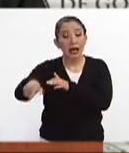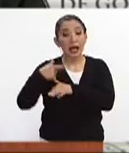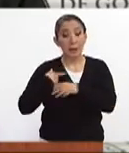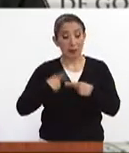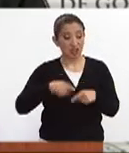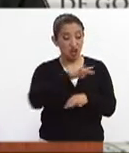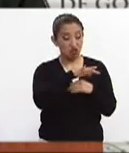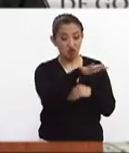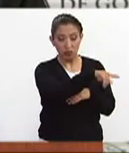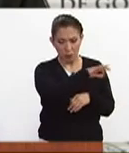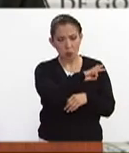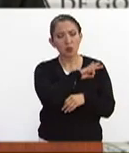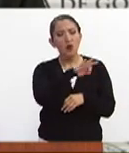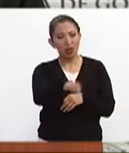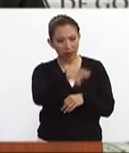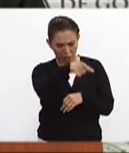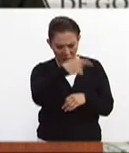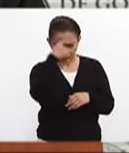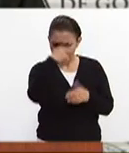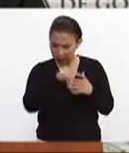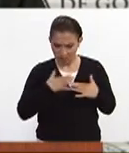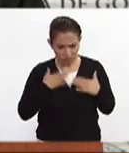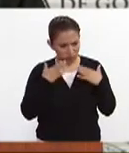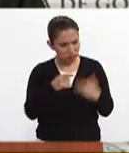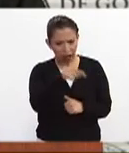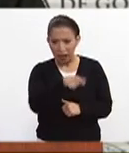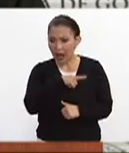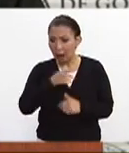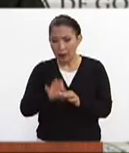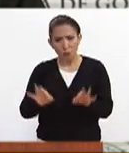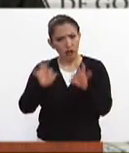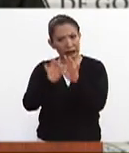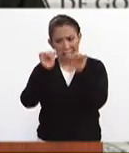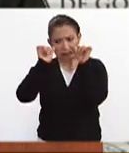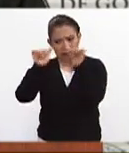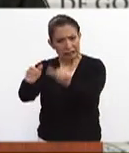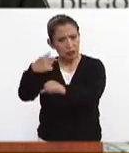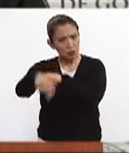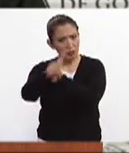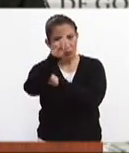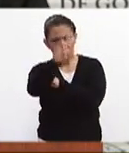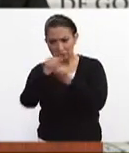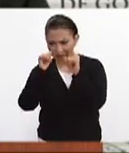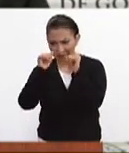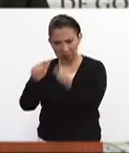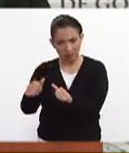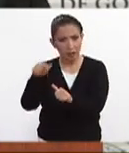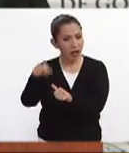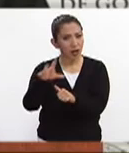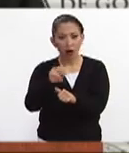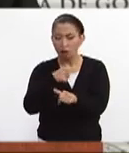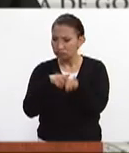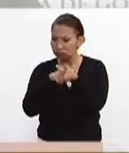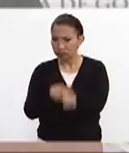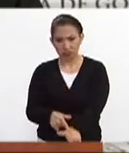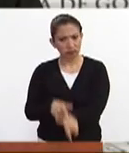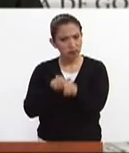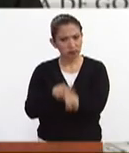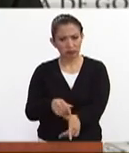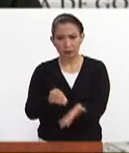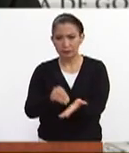puede tener la seguridad de que se trata de la prioridad número uno y que no se detendrá.